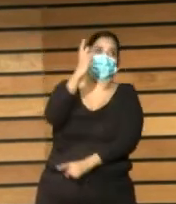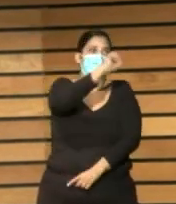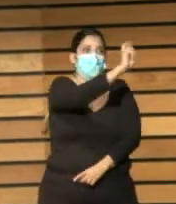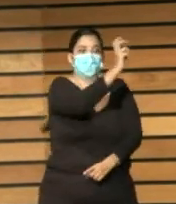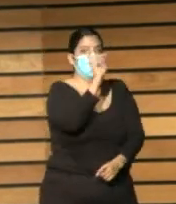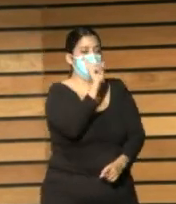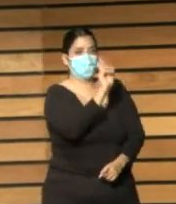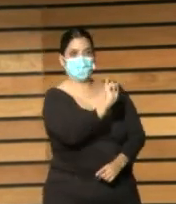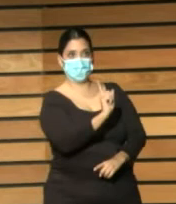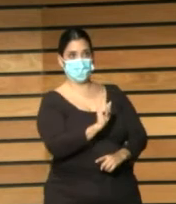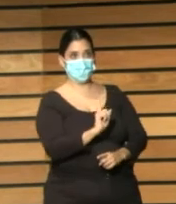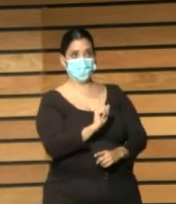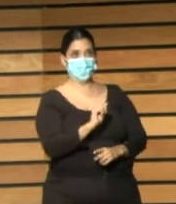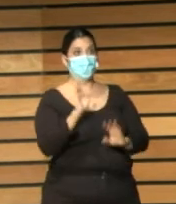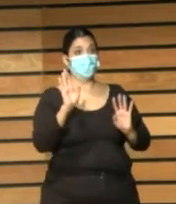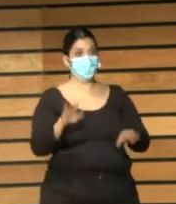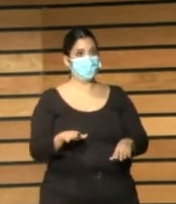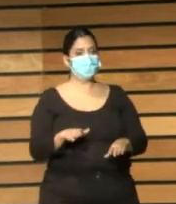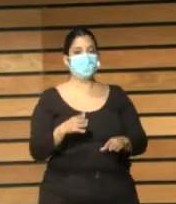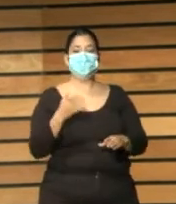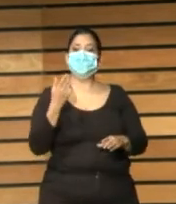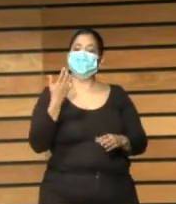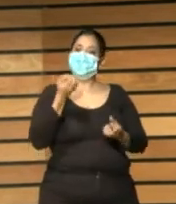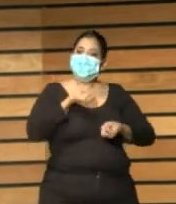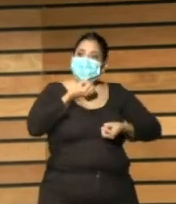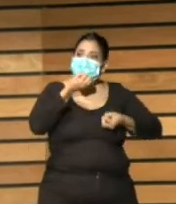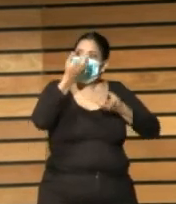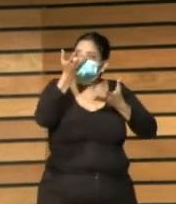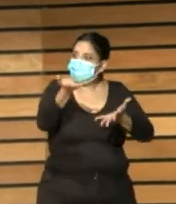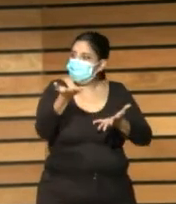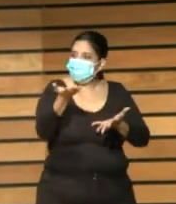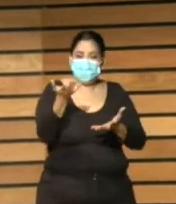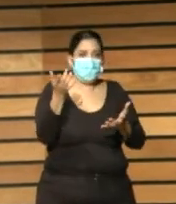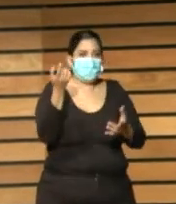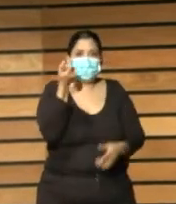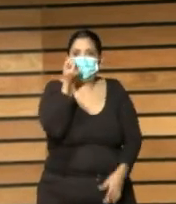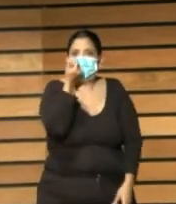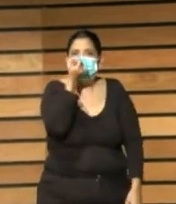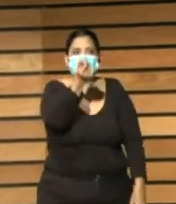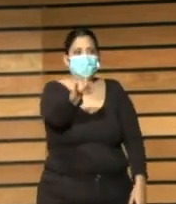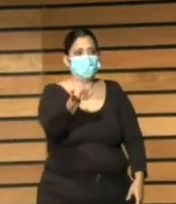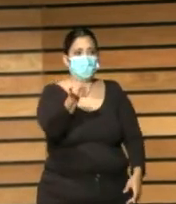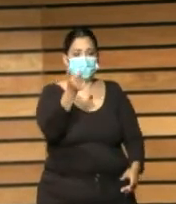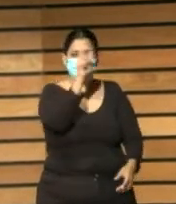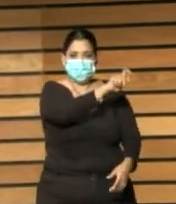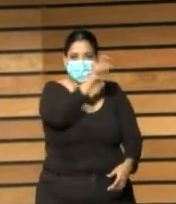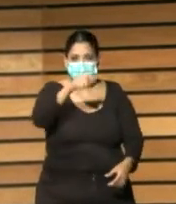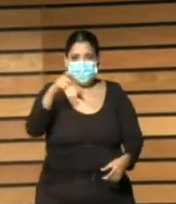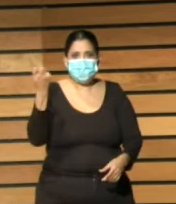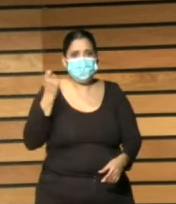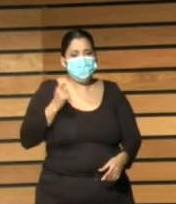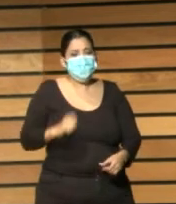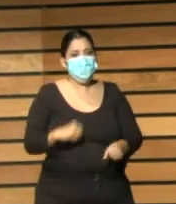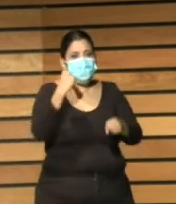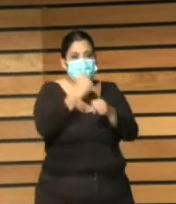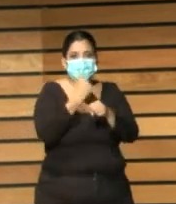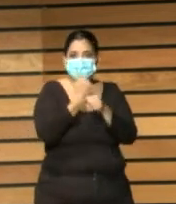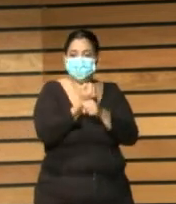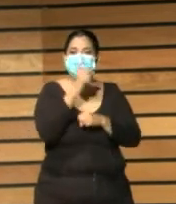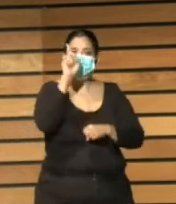dotación dramática que esas bibliotecas tienen de personal y de dotaciones